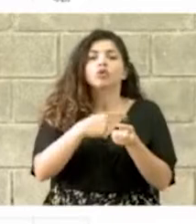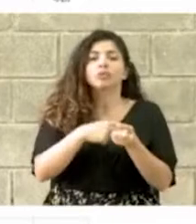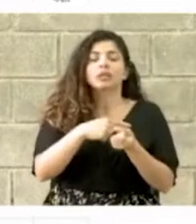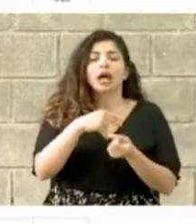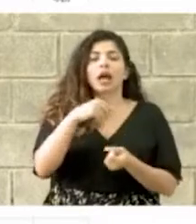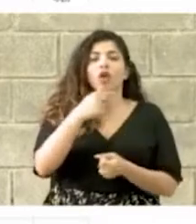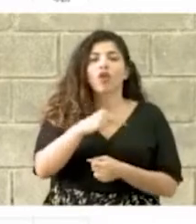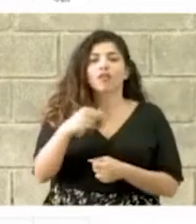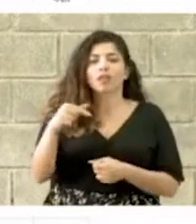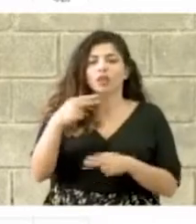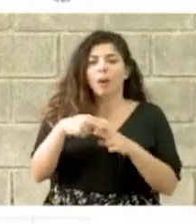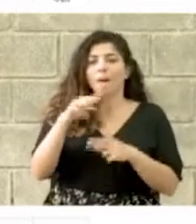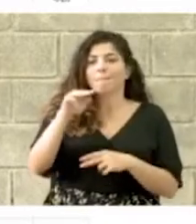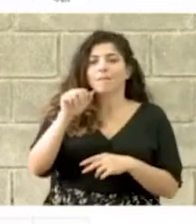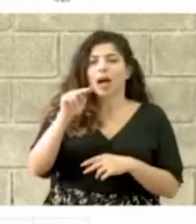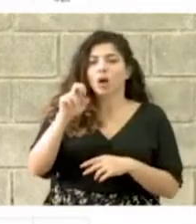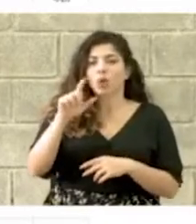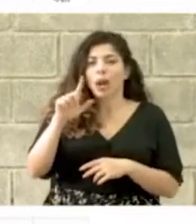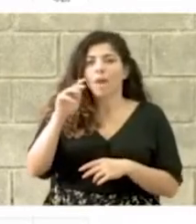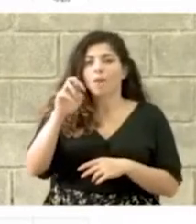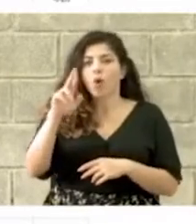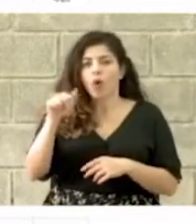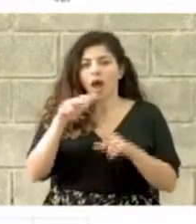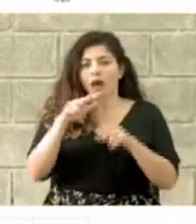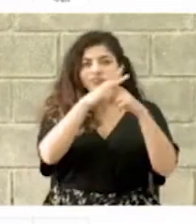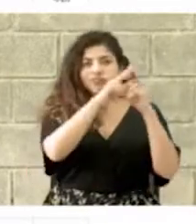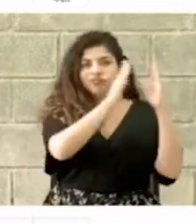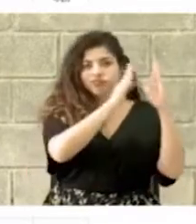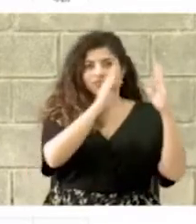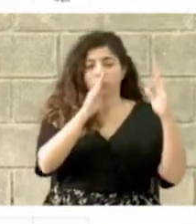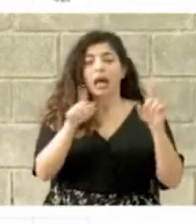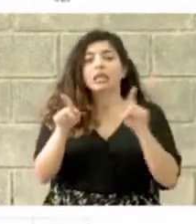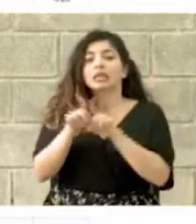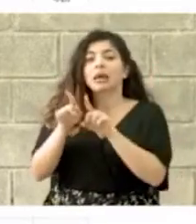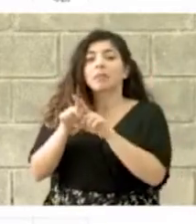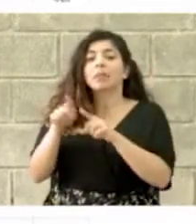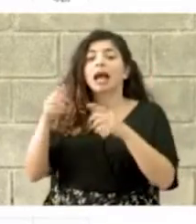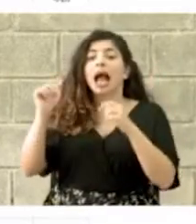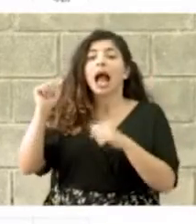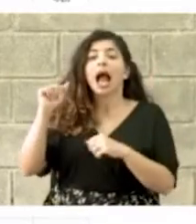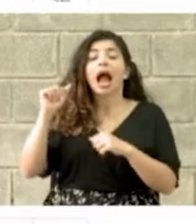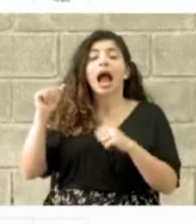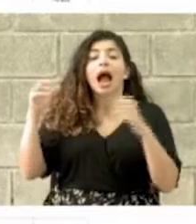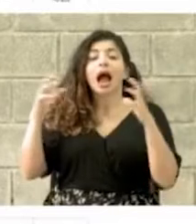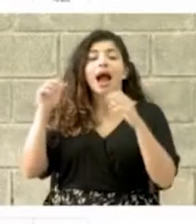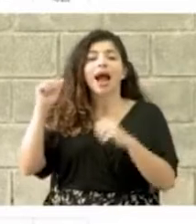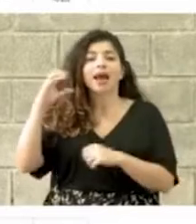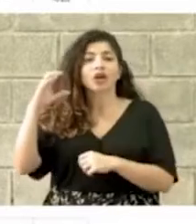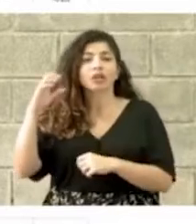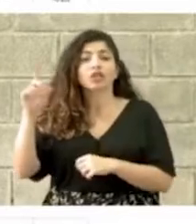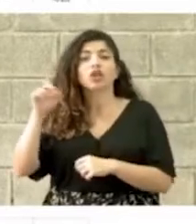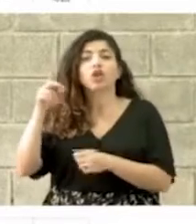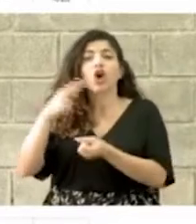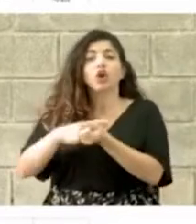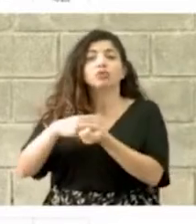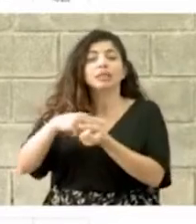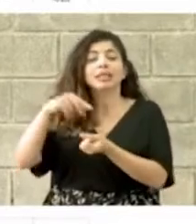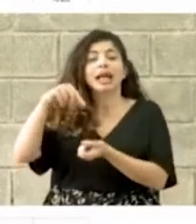Golfito. La sustitución del sistema central de aire acondicionado del hospital de Quepos.